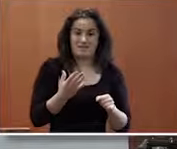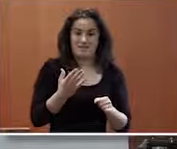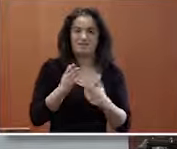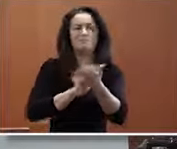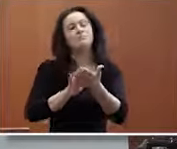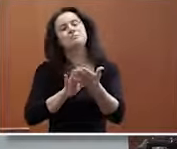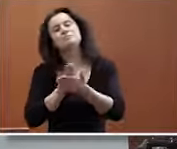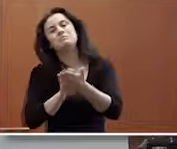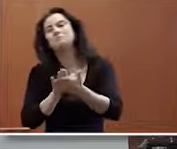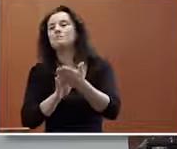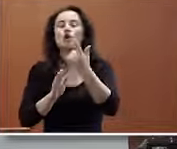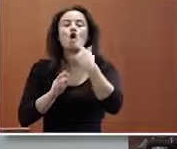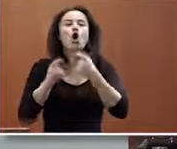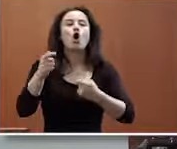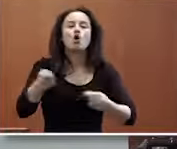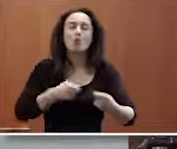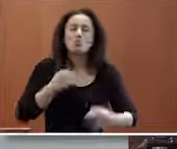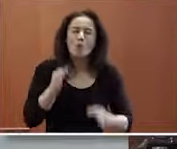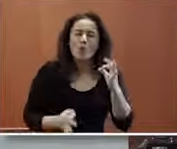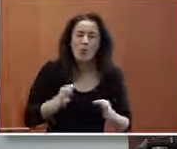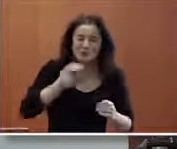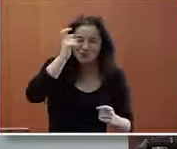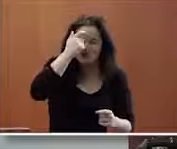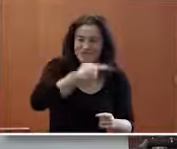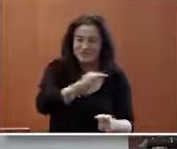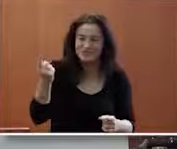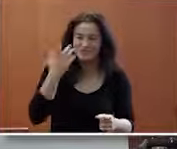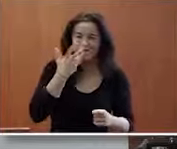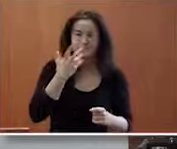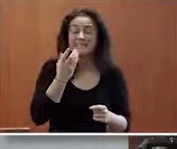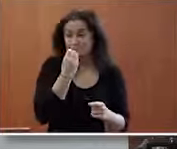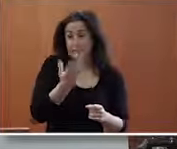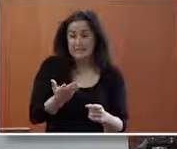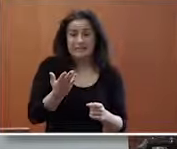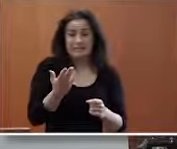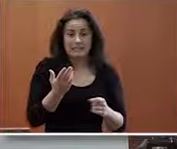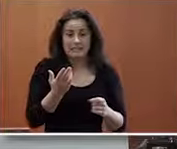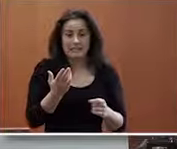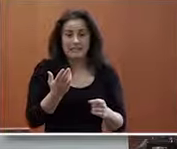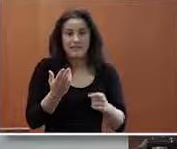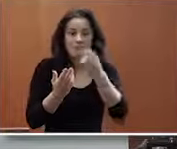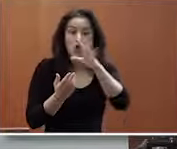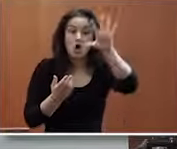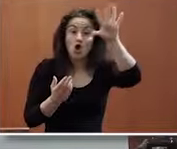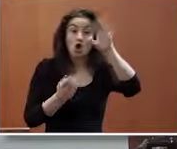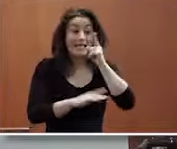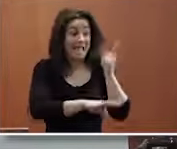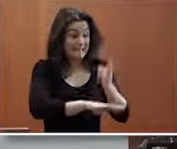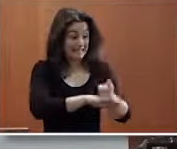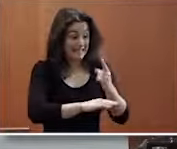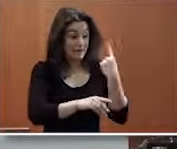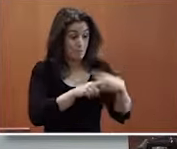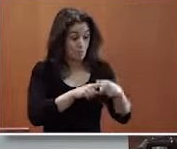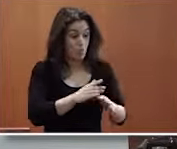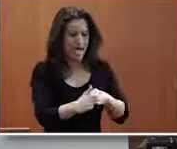hemos oído hablar a veces del comercio justo verdad pues hay un comercio que a mí que es muy justo muy de proximidad que es compre exija productos y servicios